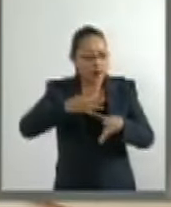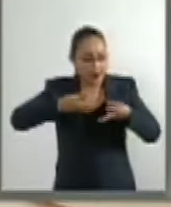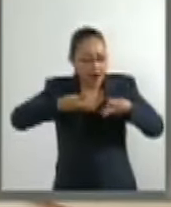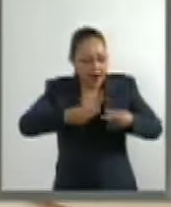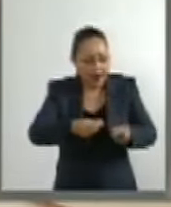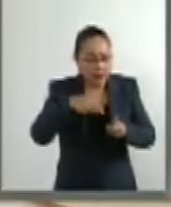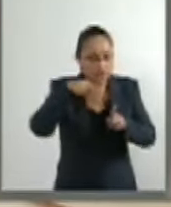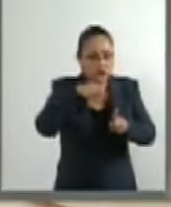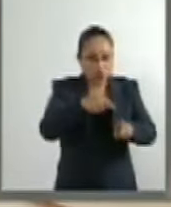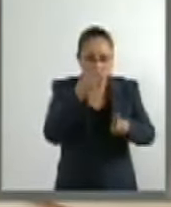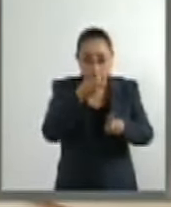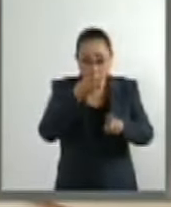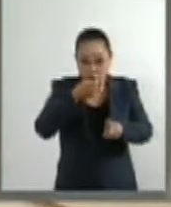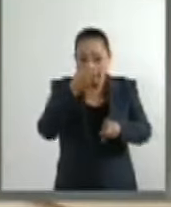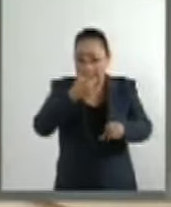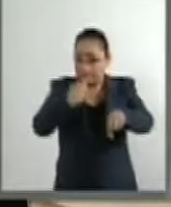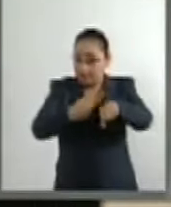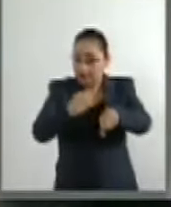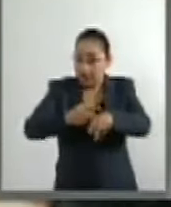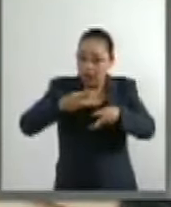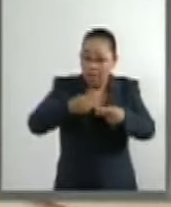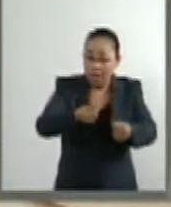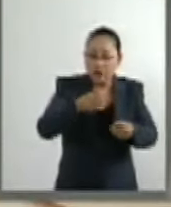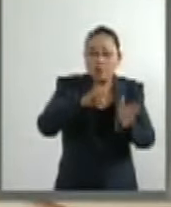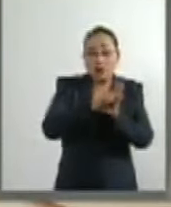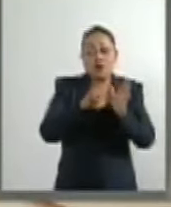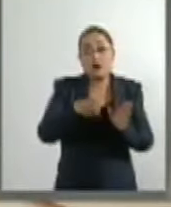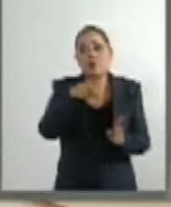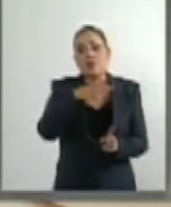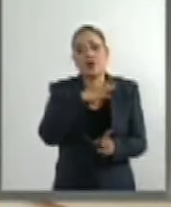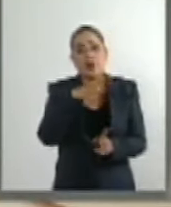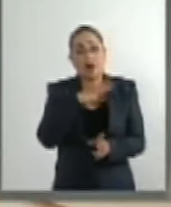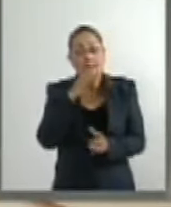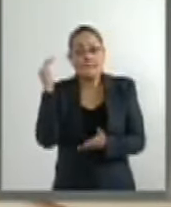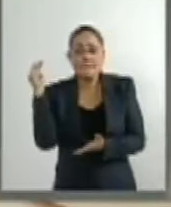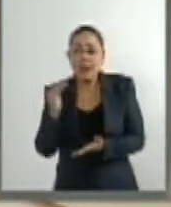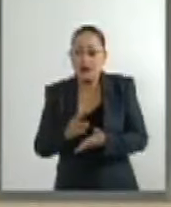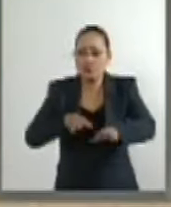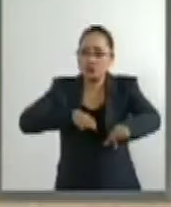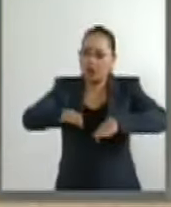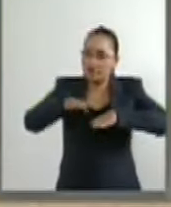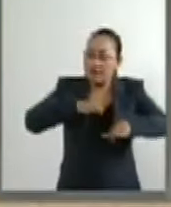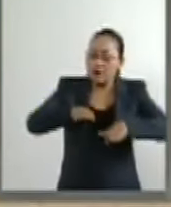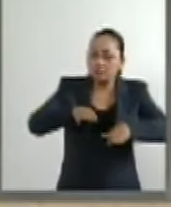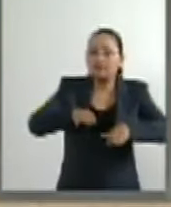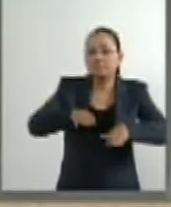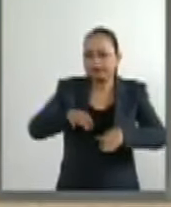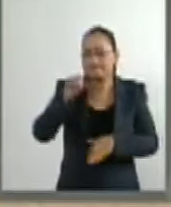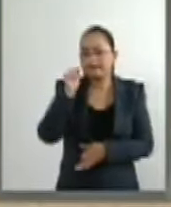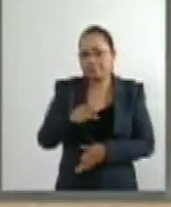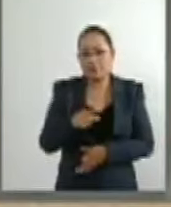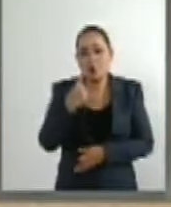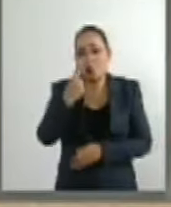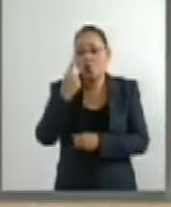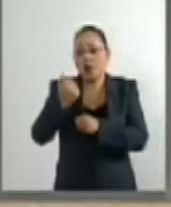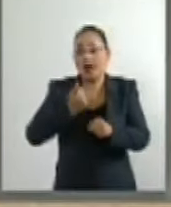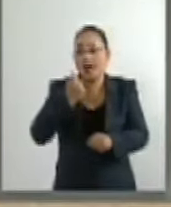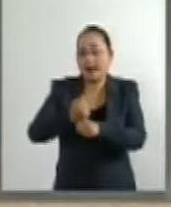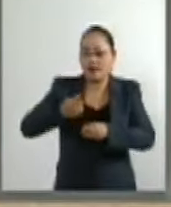incurridos directamente como en la pérdida de la productividad. El costo promedio anual,